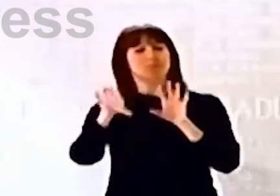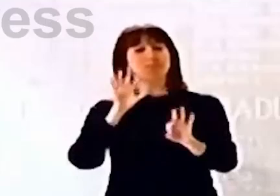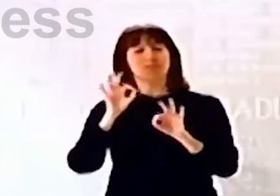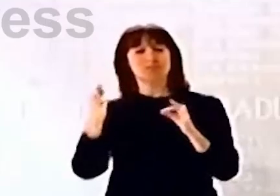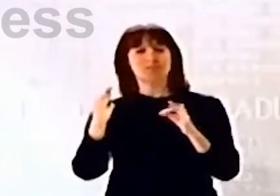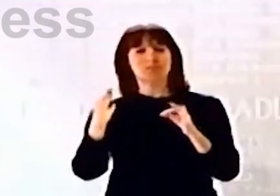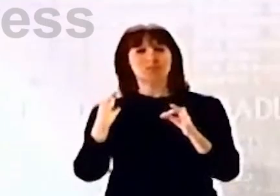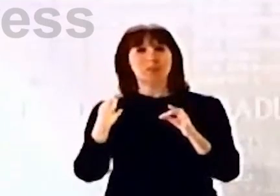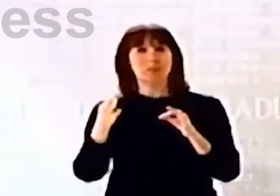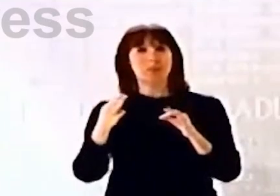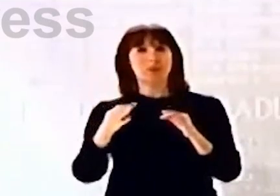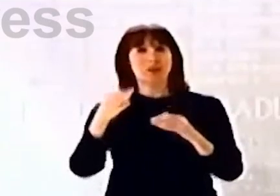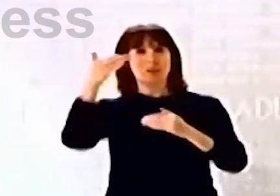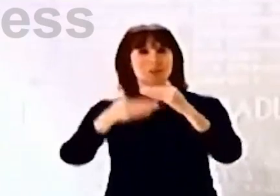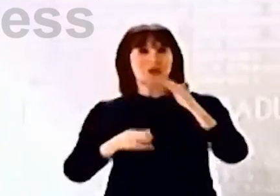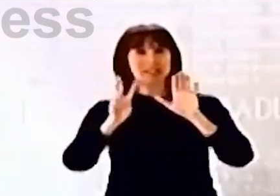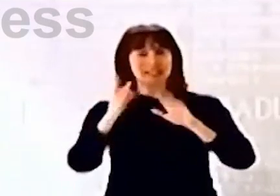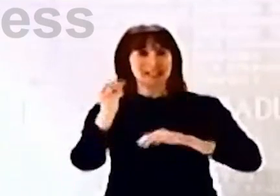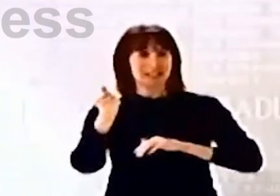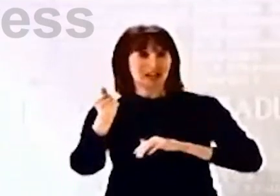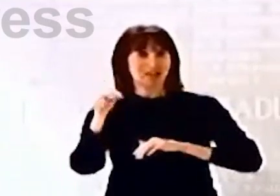periodo de 7 días revisables,